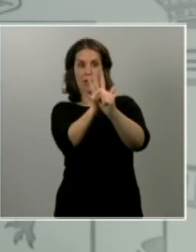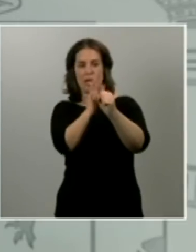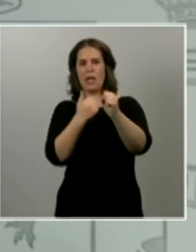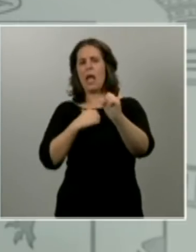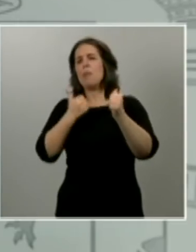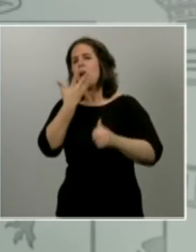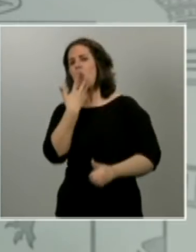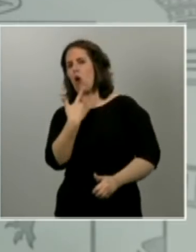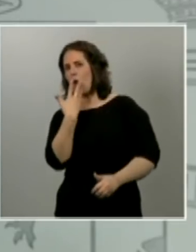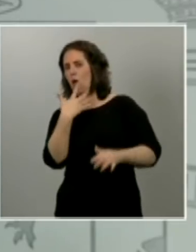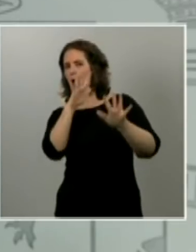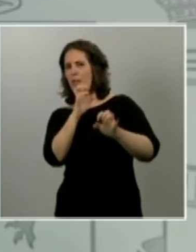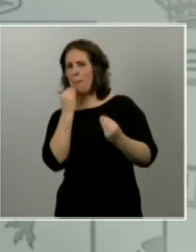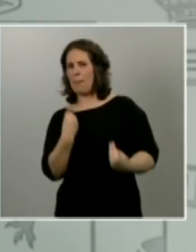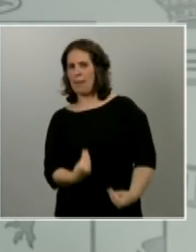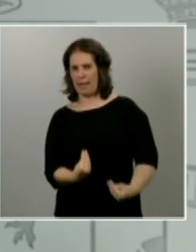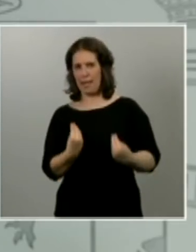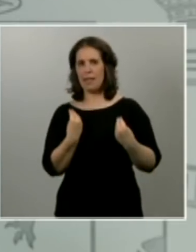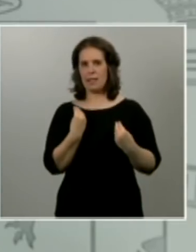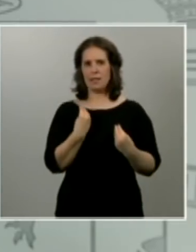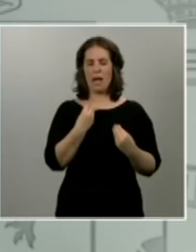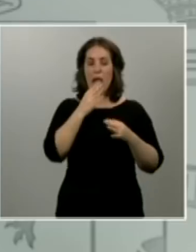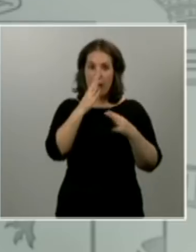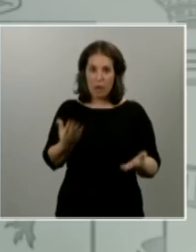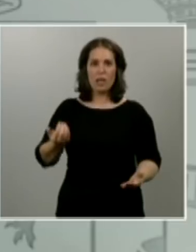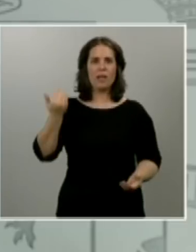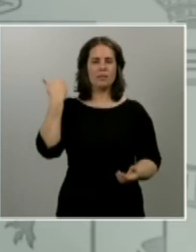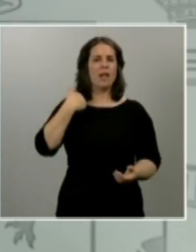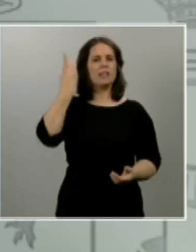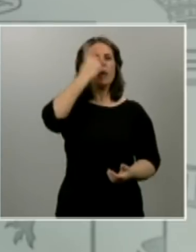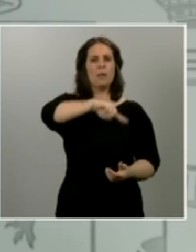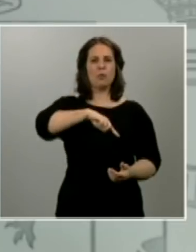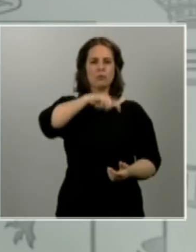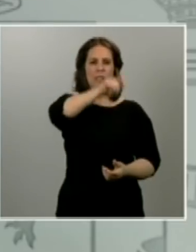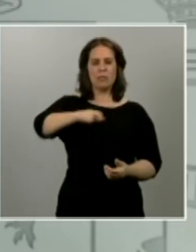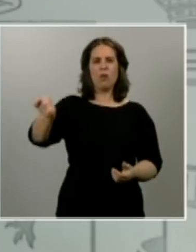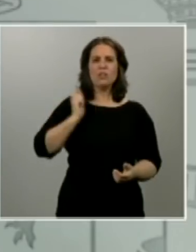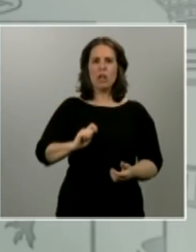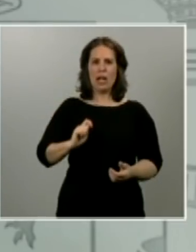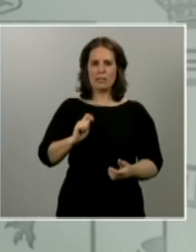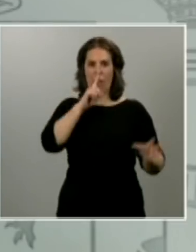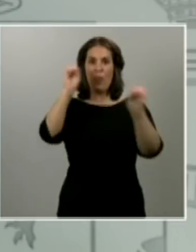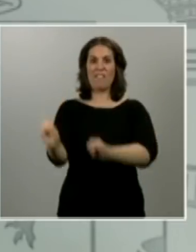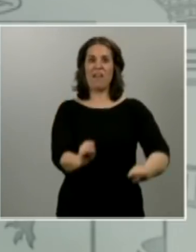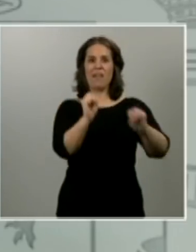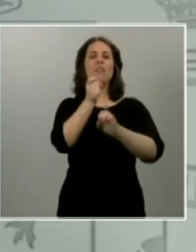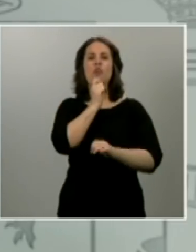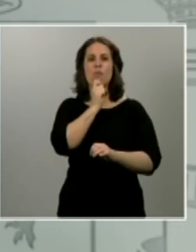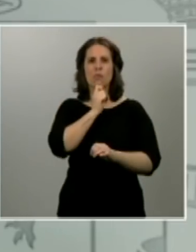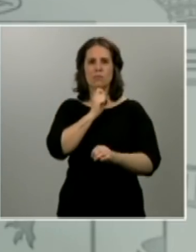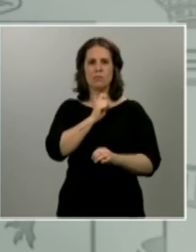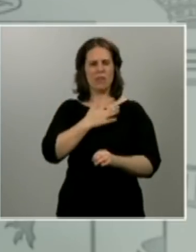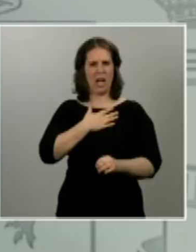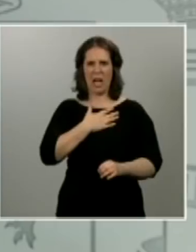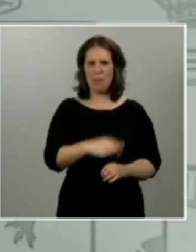que en esta guerra contamos con una primera línea de defensa a la vez competente y sensible, que son los compatriotas capaces de batirse en condiciones